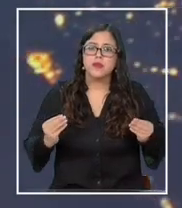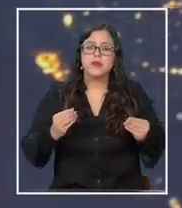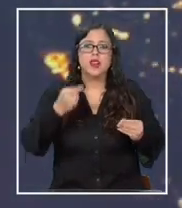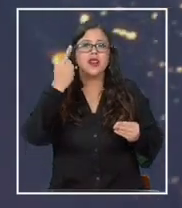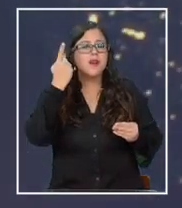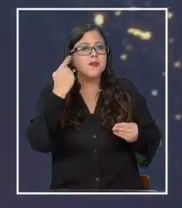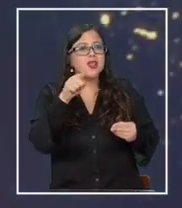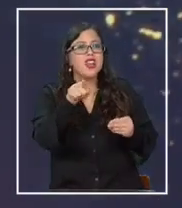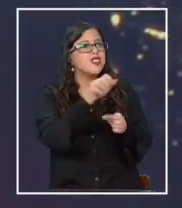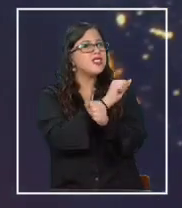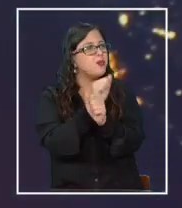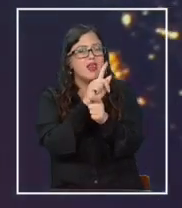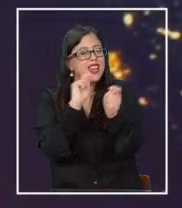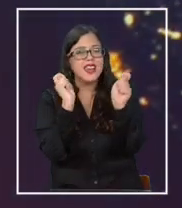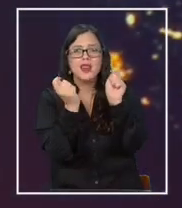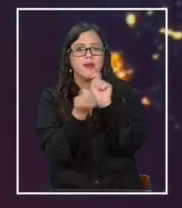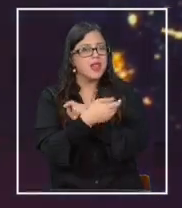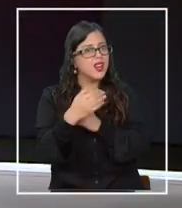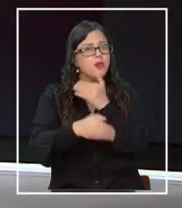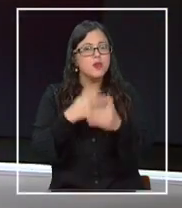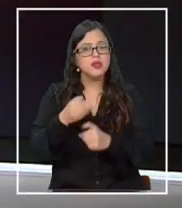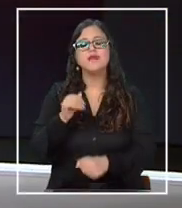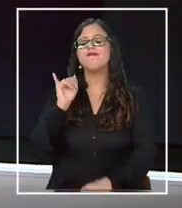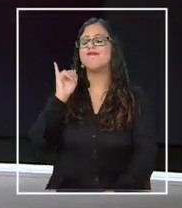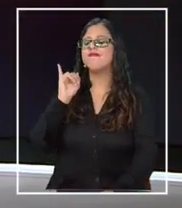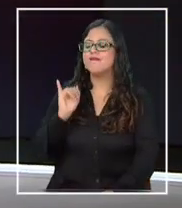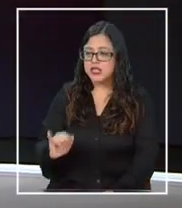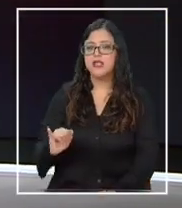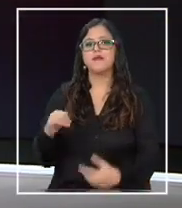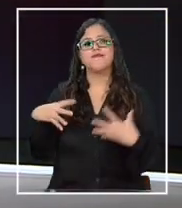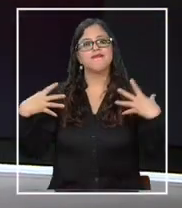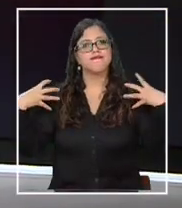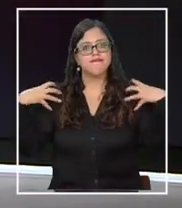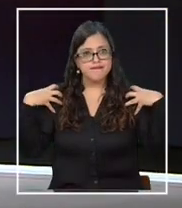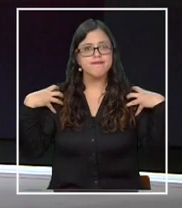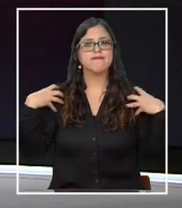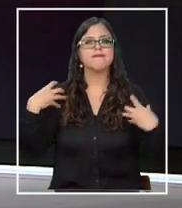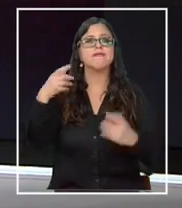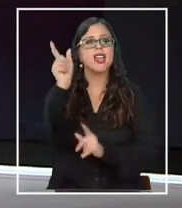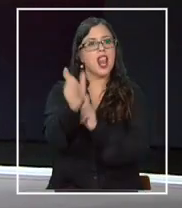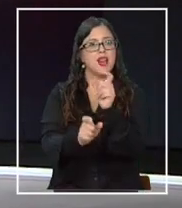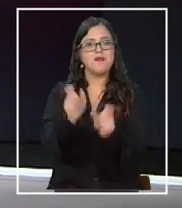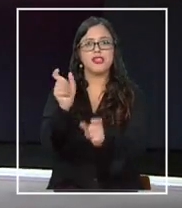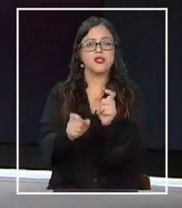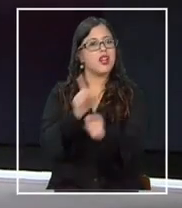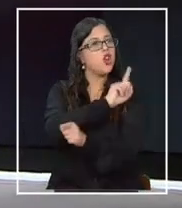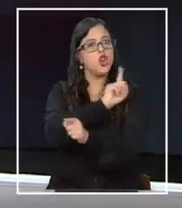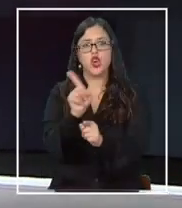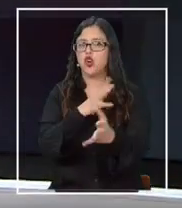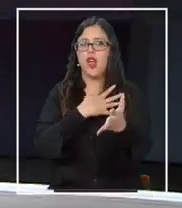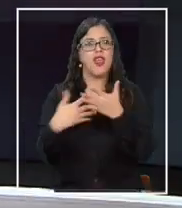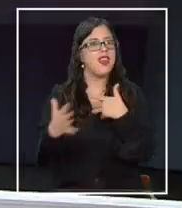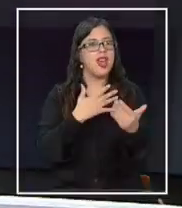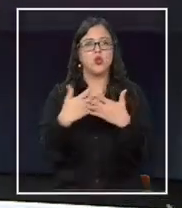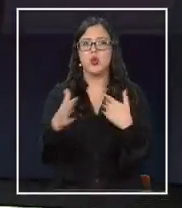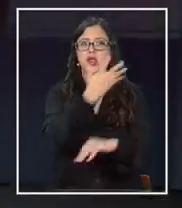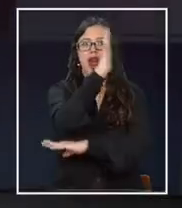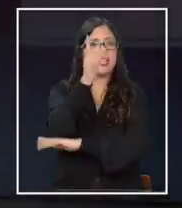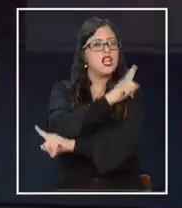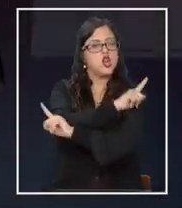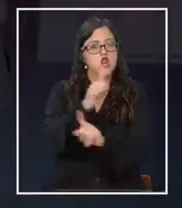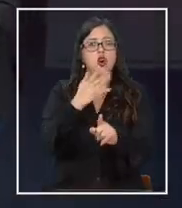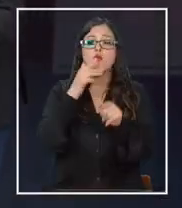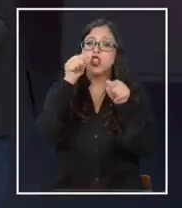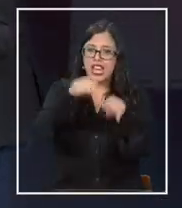irreversible como proceso. Sería irreversible y la responsabilidad principalmente es humana, no natural. Se conecta con el